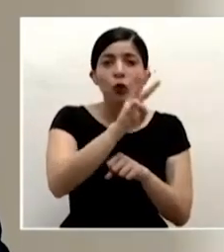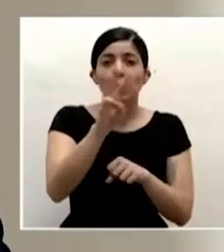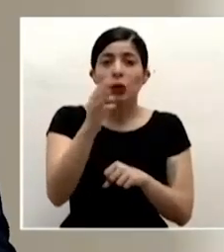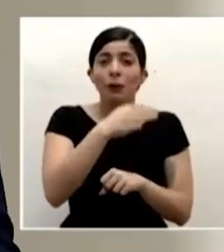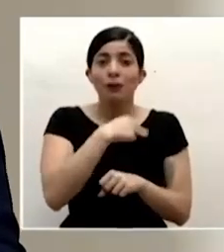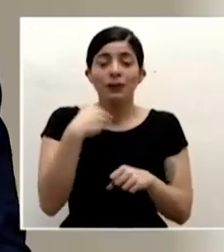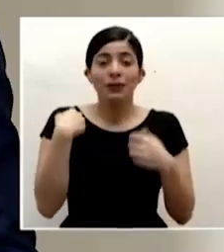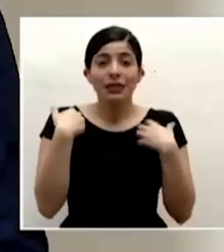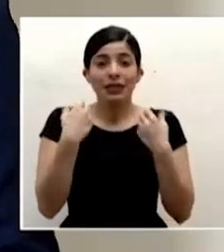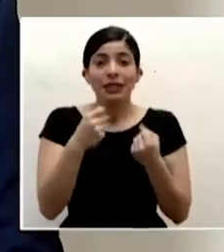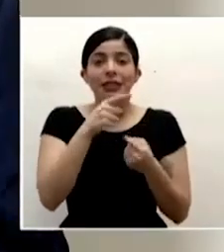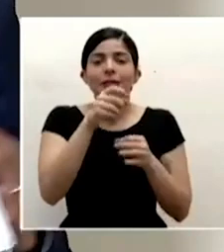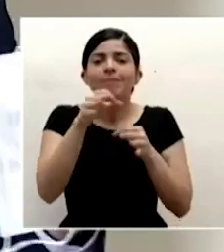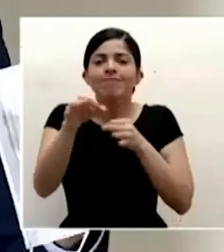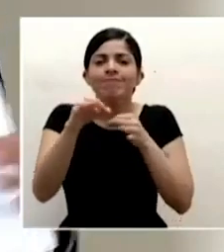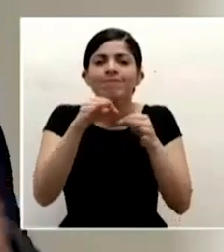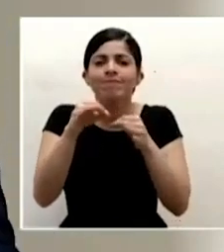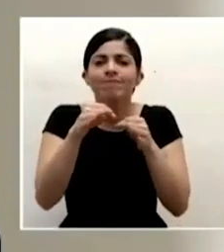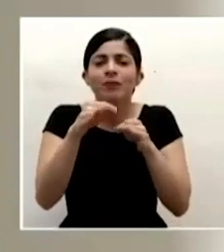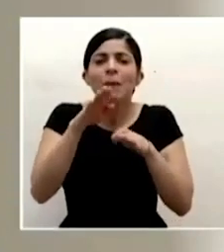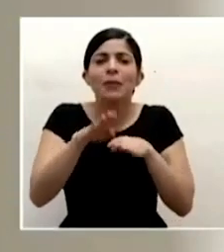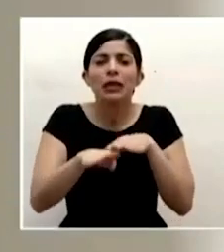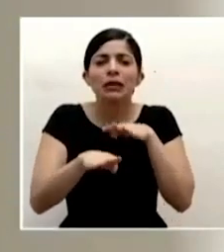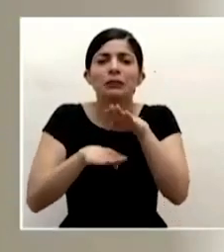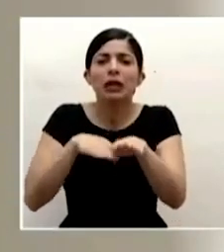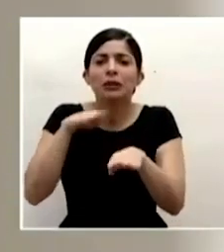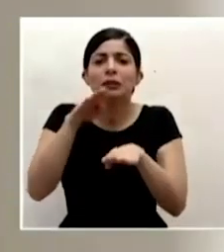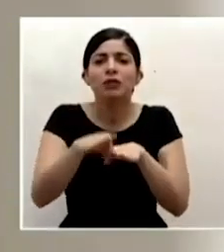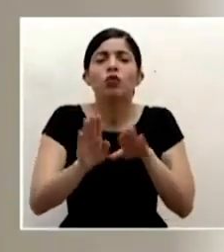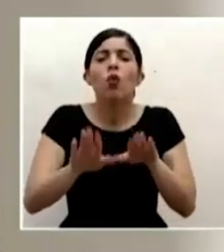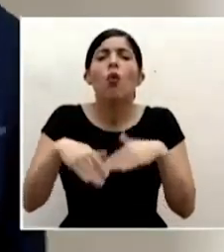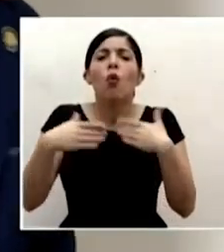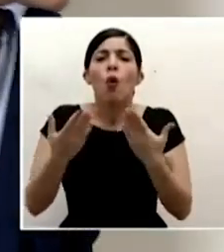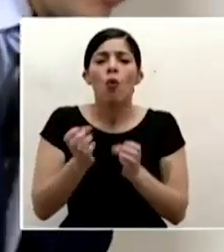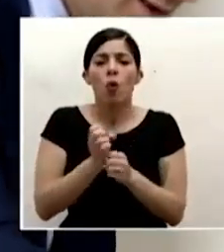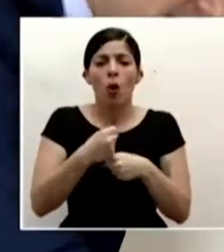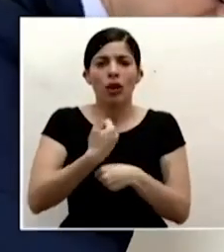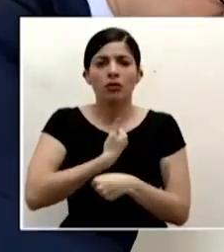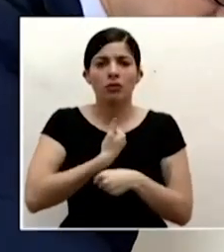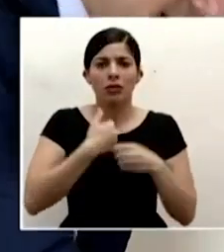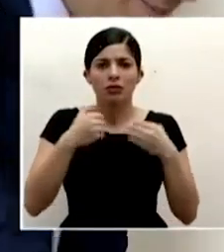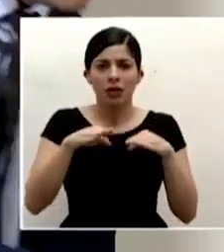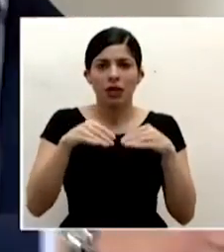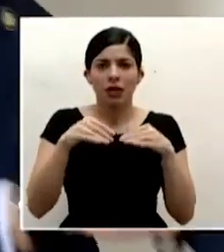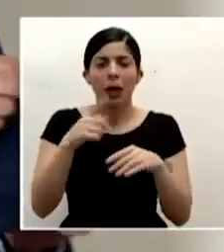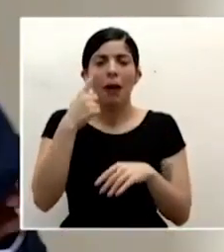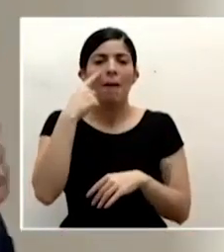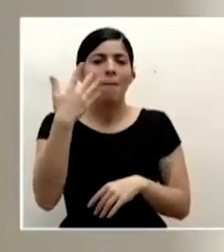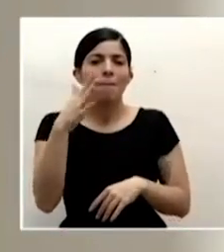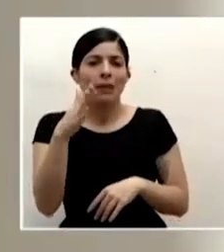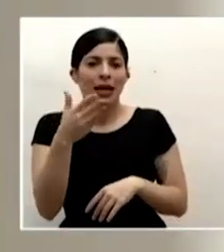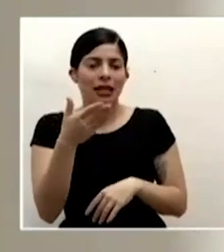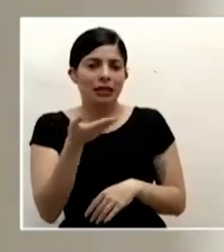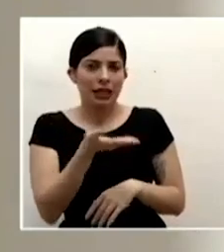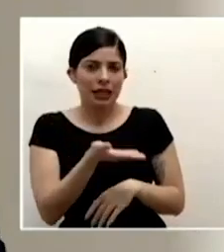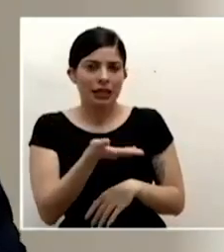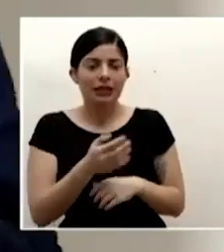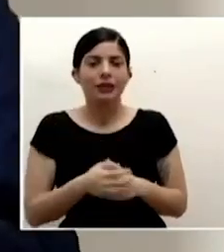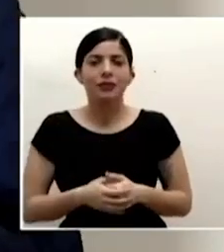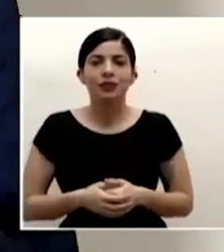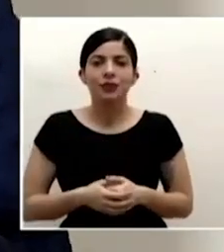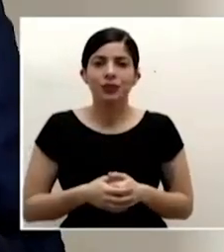el esquema o el patrón para poder hacer eventualmente una mascarilla sería una mascarilla parecida a esta